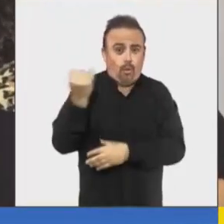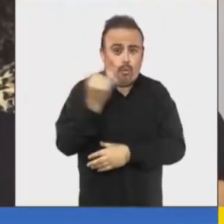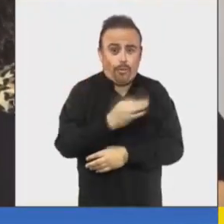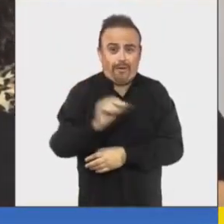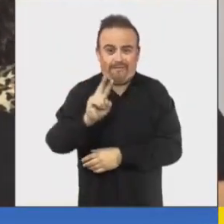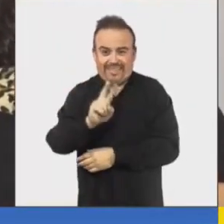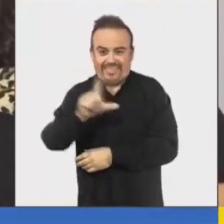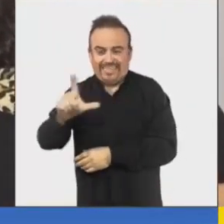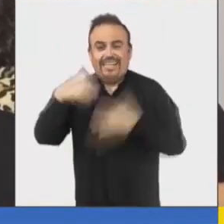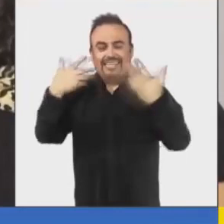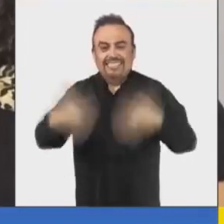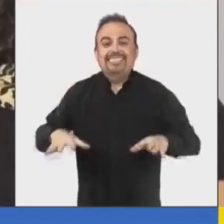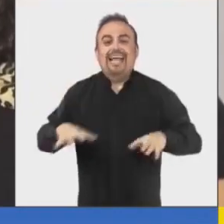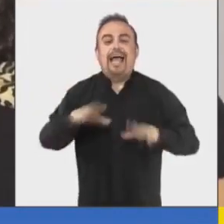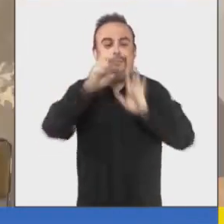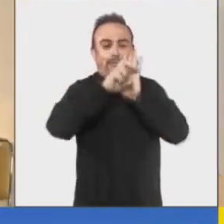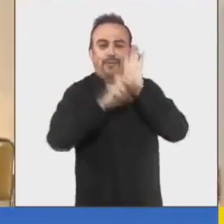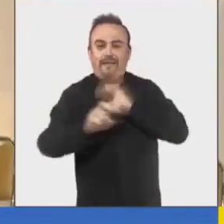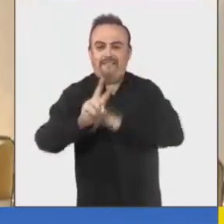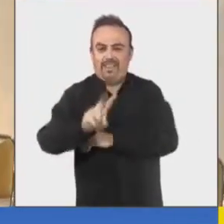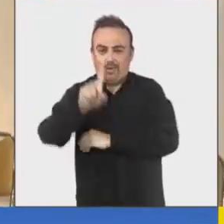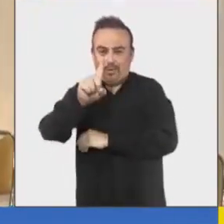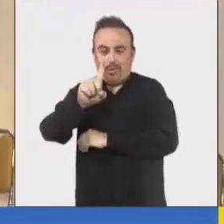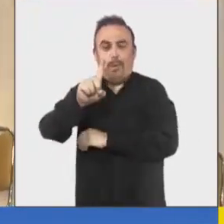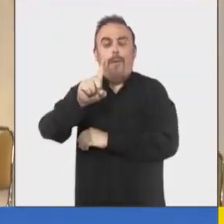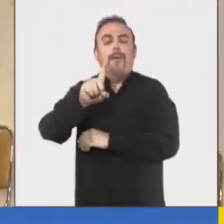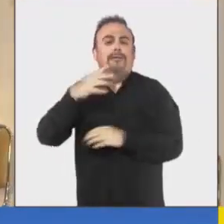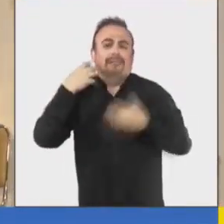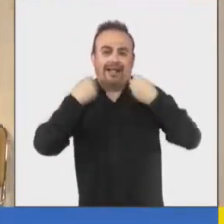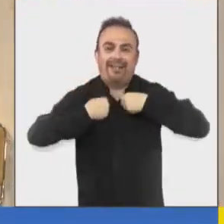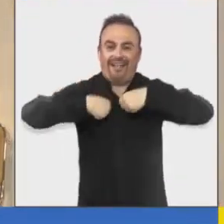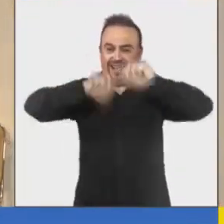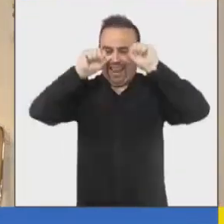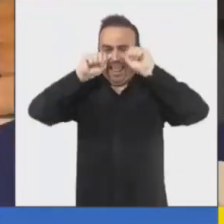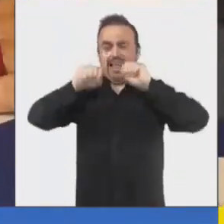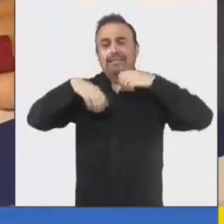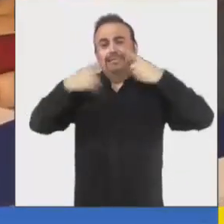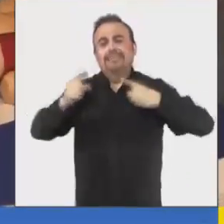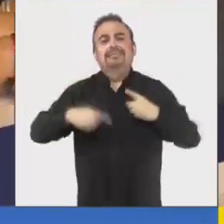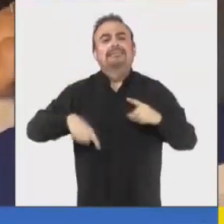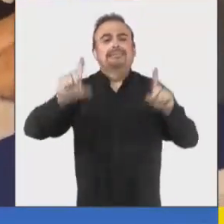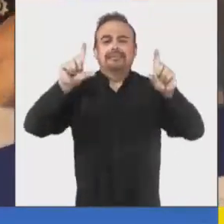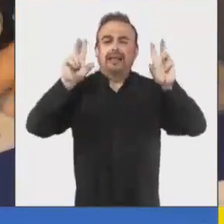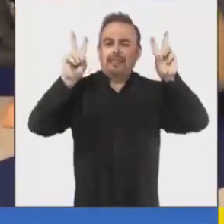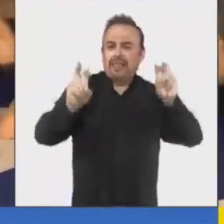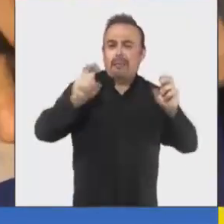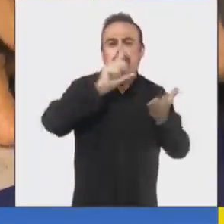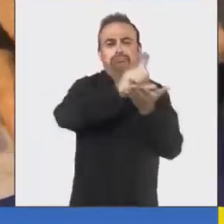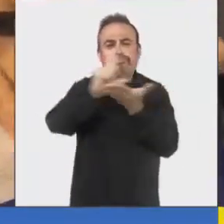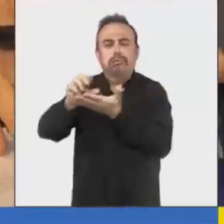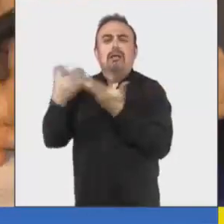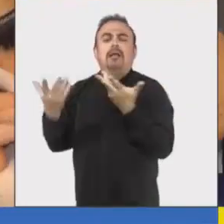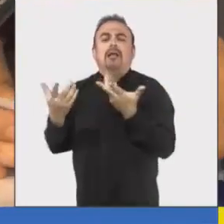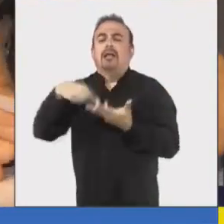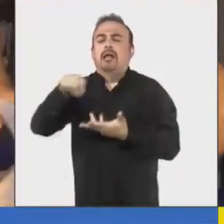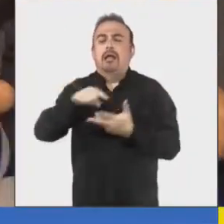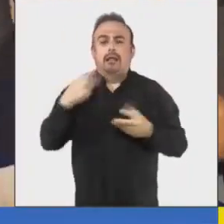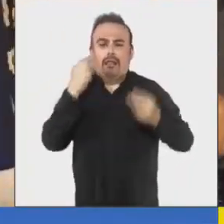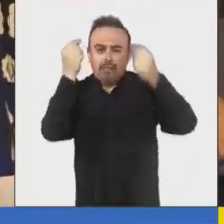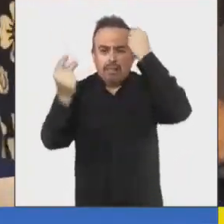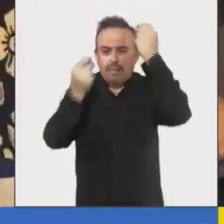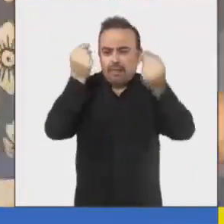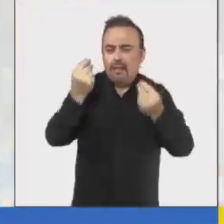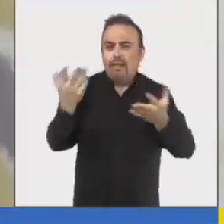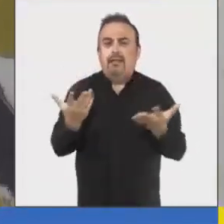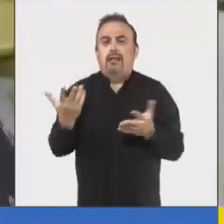culminó con 21 proyectos ganadores que abordan una amplia gama de áreas artísticas y creativas, entre las cuales